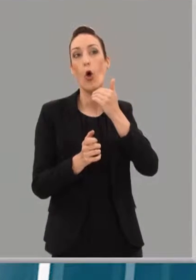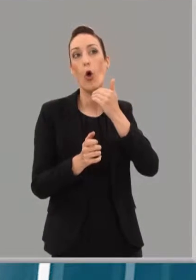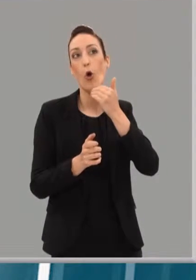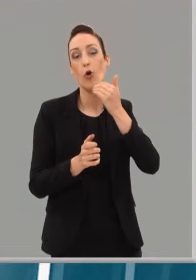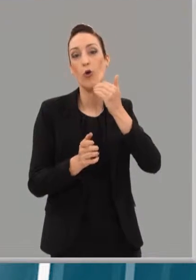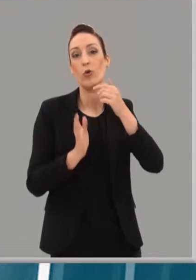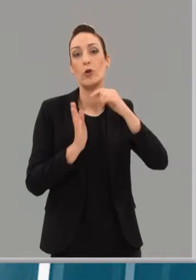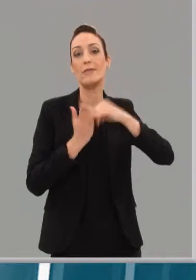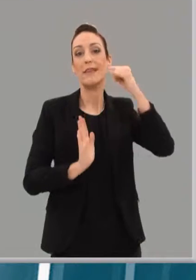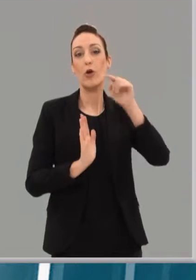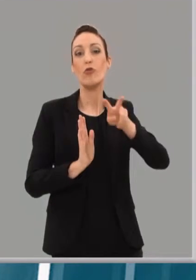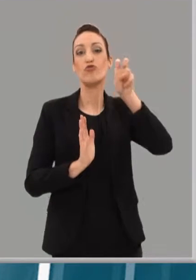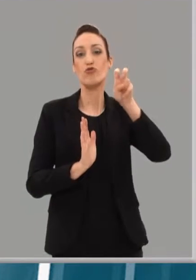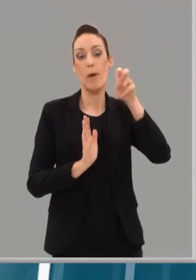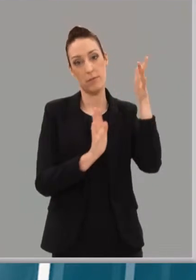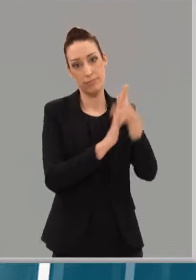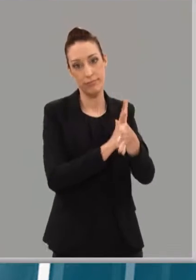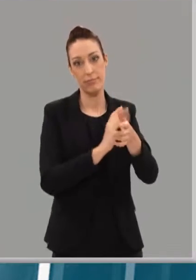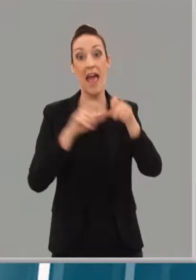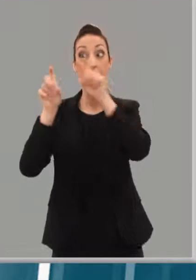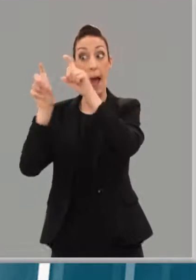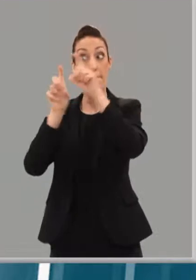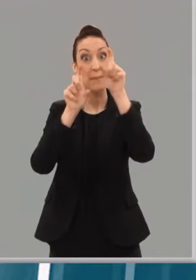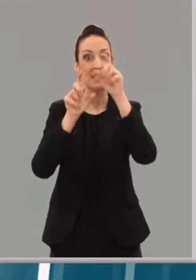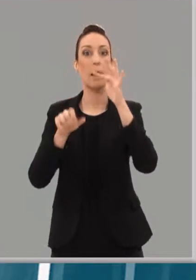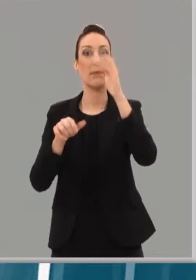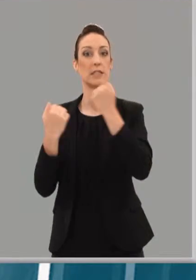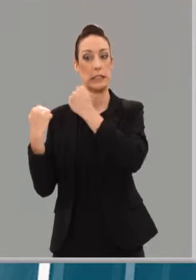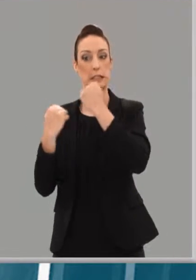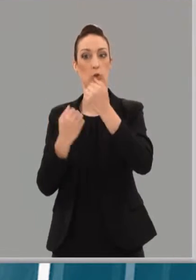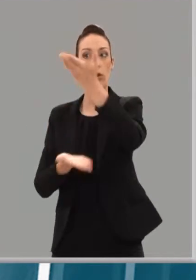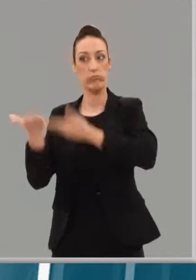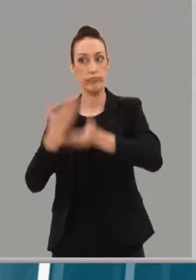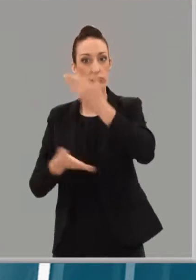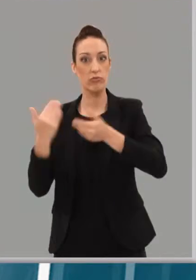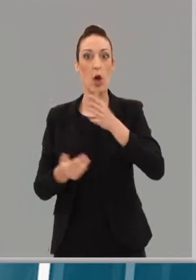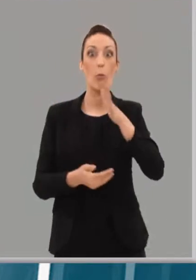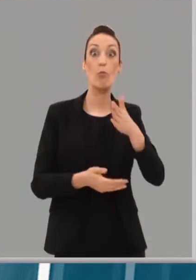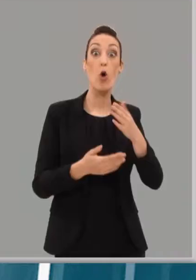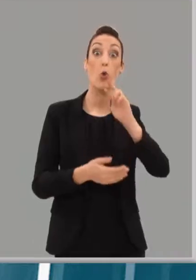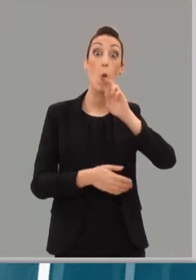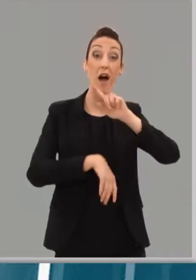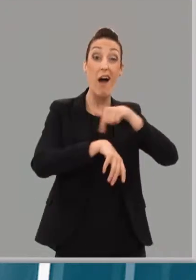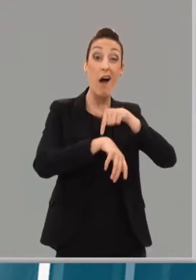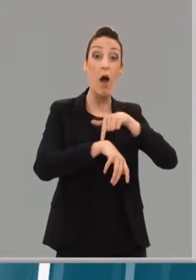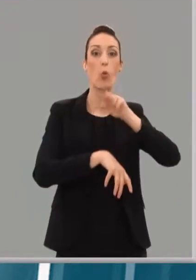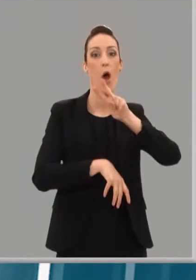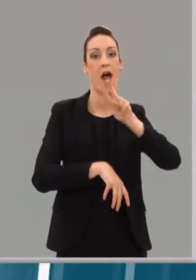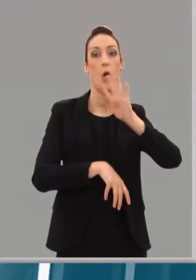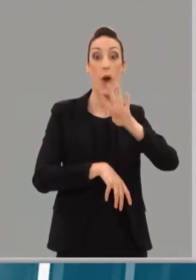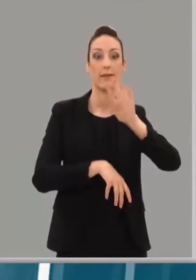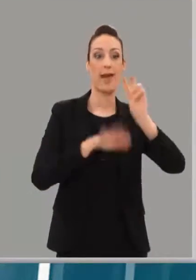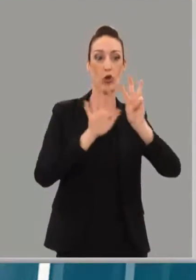cita en la que colaboran instituciones y empresas para que todo salga bien. Estamos 48 horas sin parar en el que hay que dar servicio, no solamente